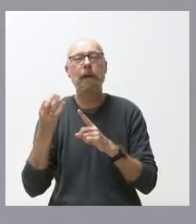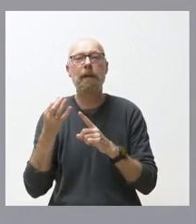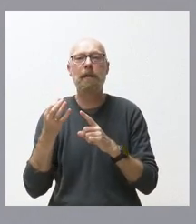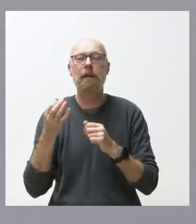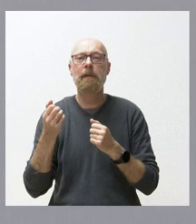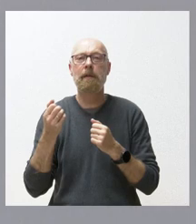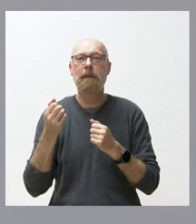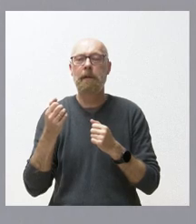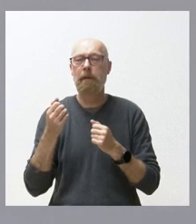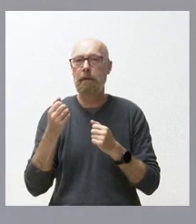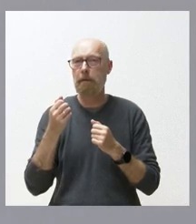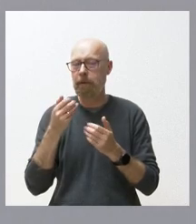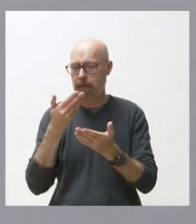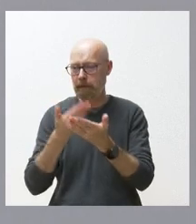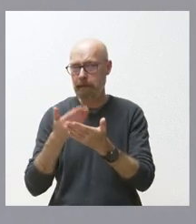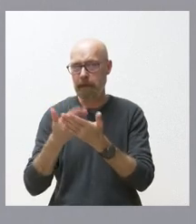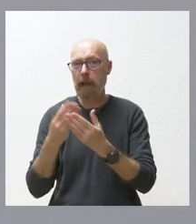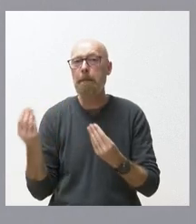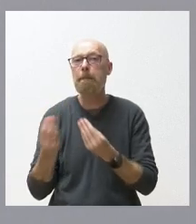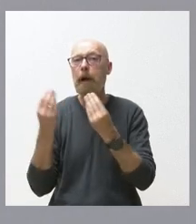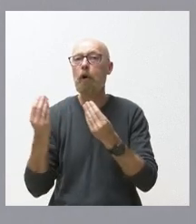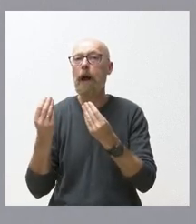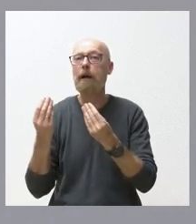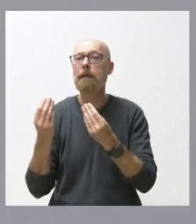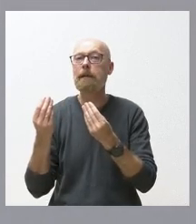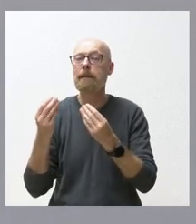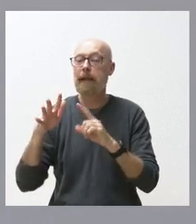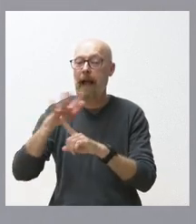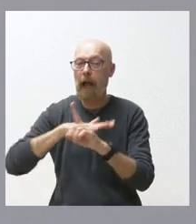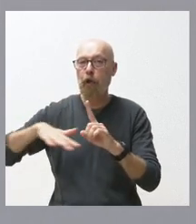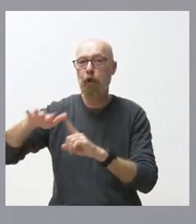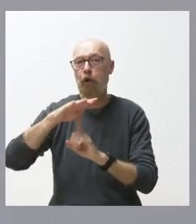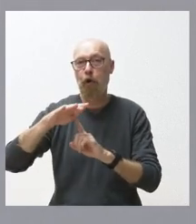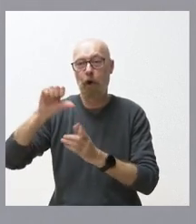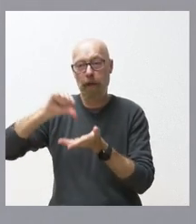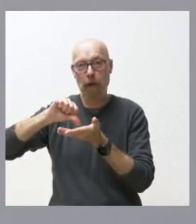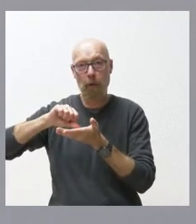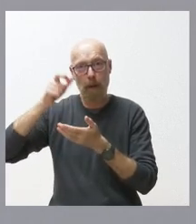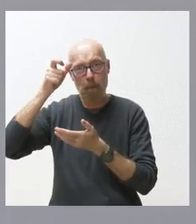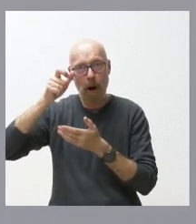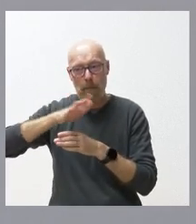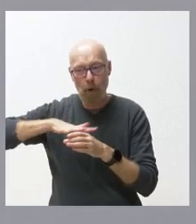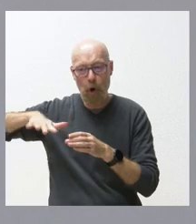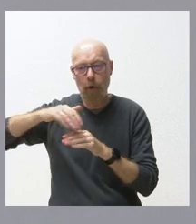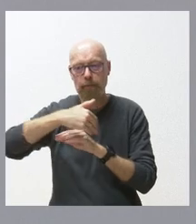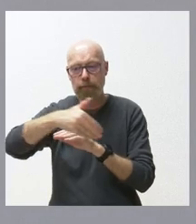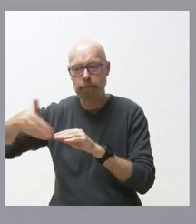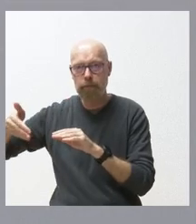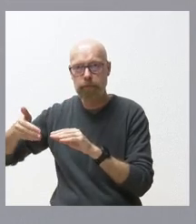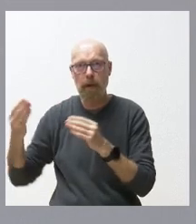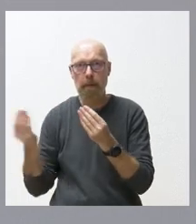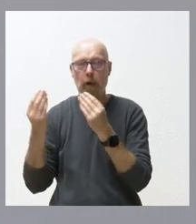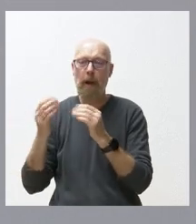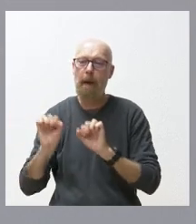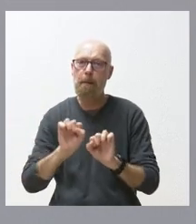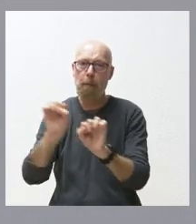garantizar la mejora del entorno periurbano de los municipios de nuestra comunidad autónoma la protección